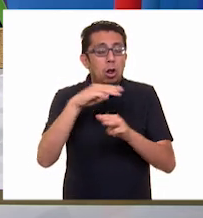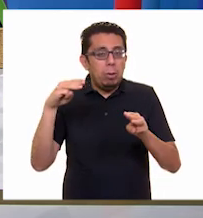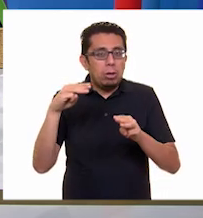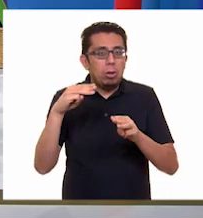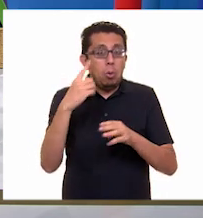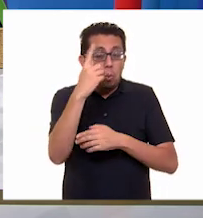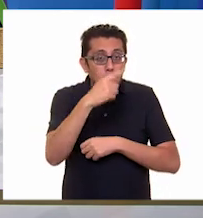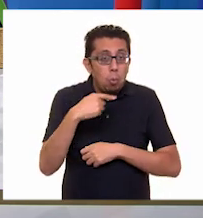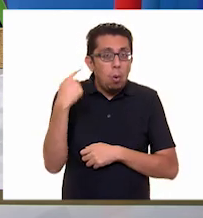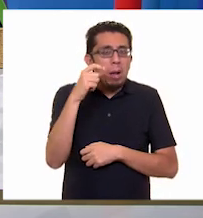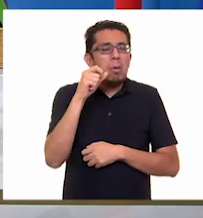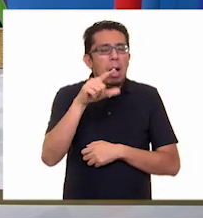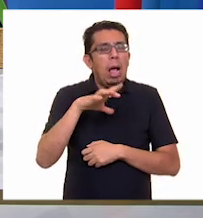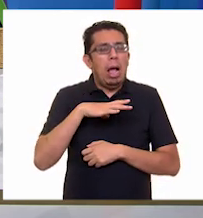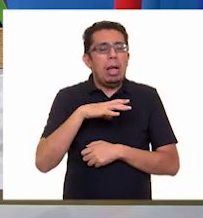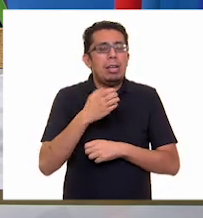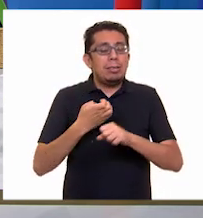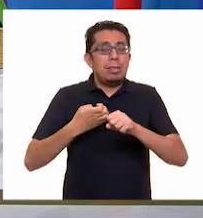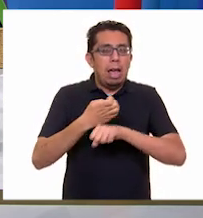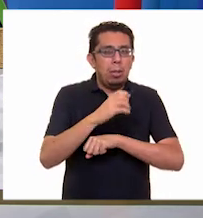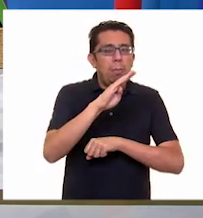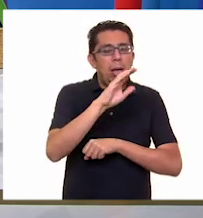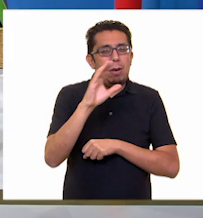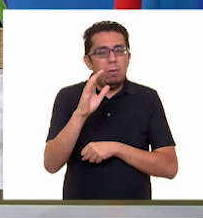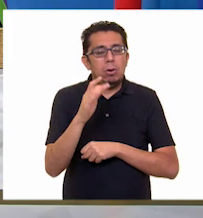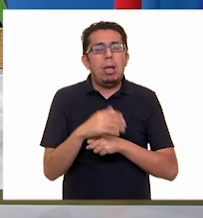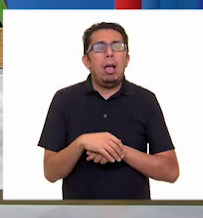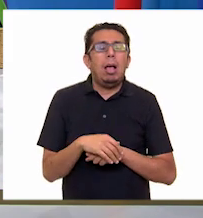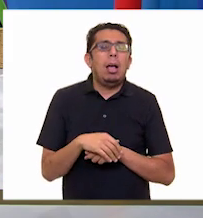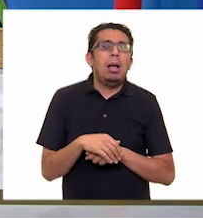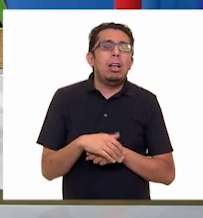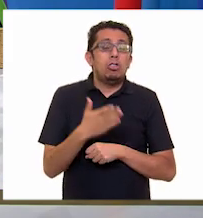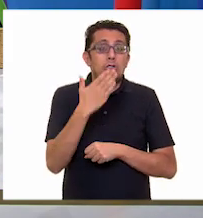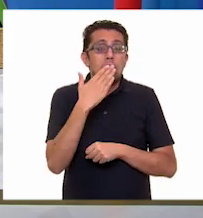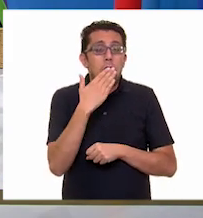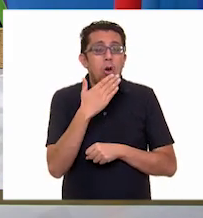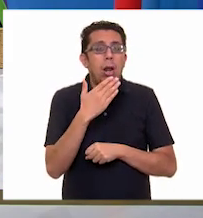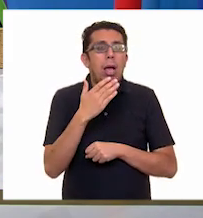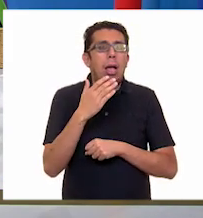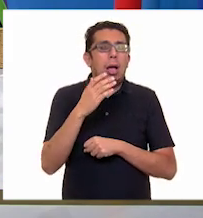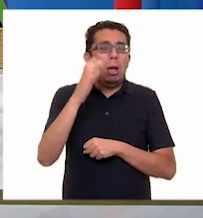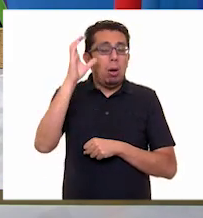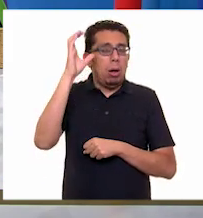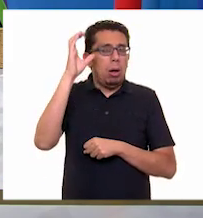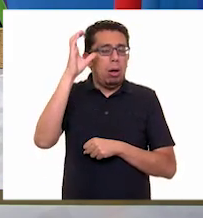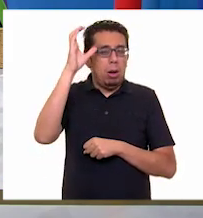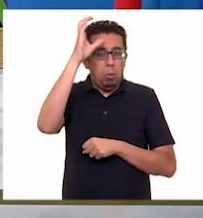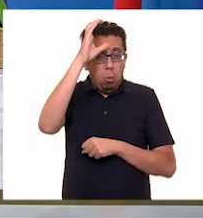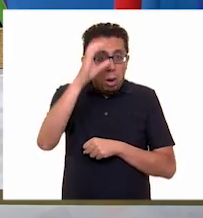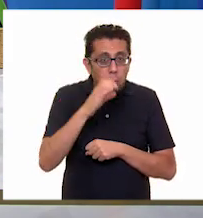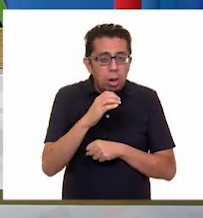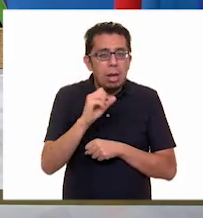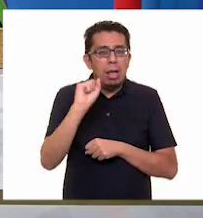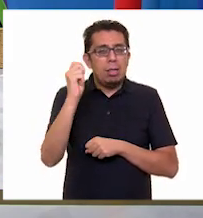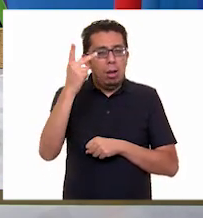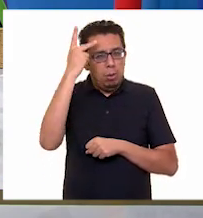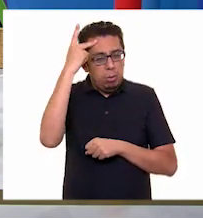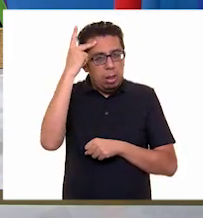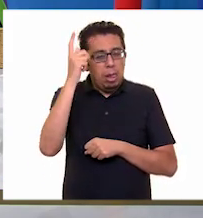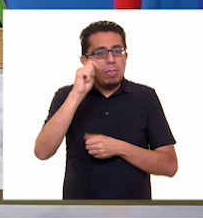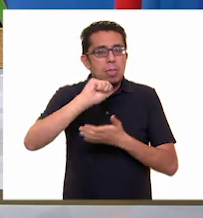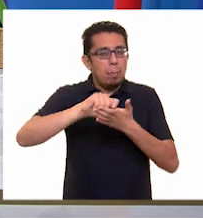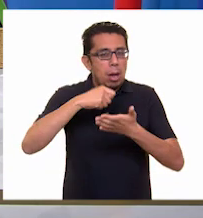tendrán lugar en los estados de Baja California, Sonora, Coahuila, Nuevo León, San Luis Potosí, Tamaulipas, Oaxaca,